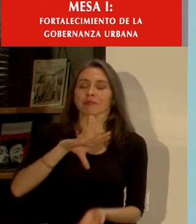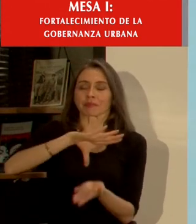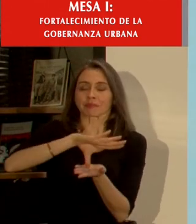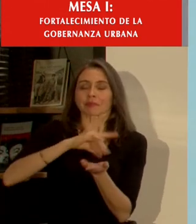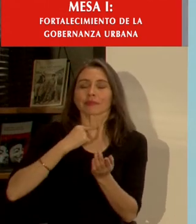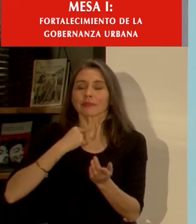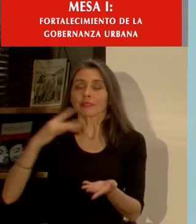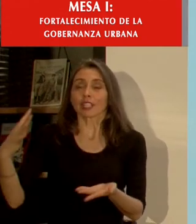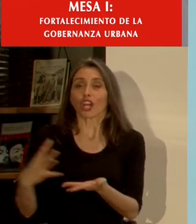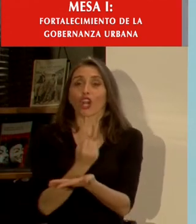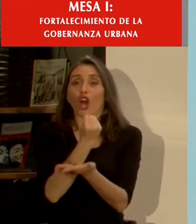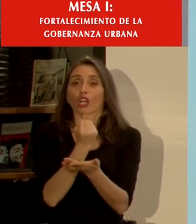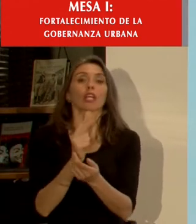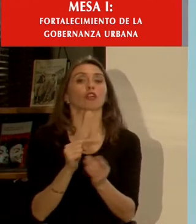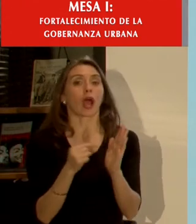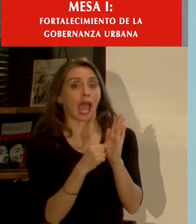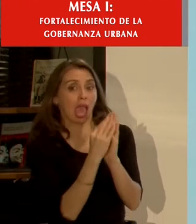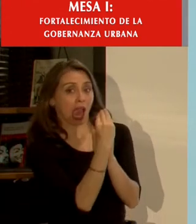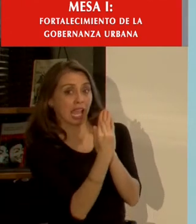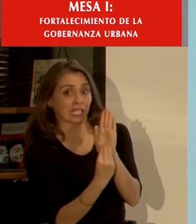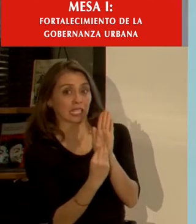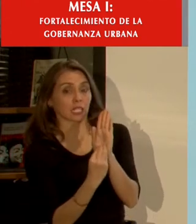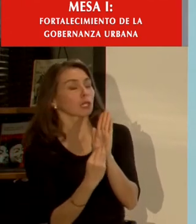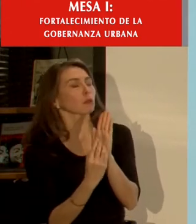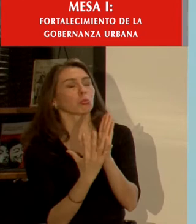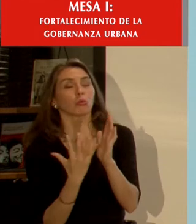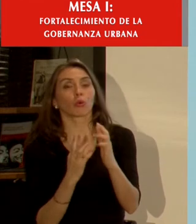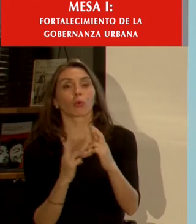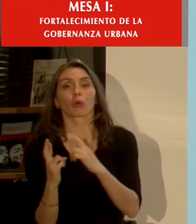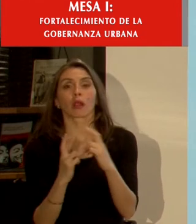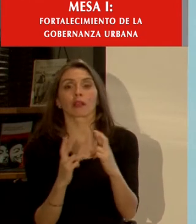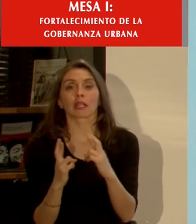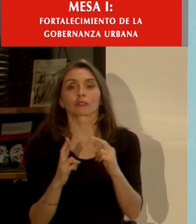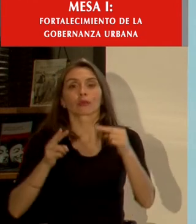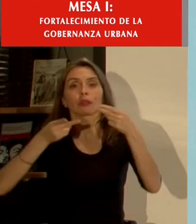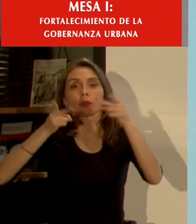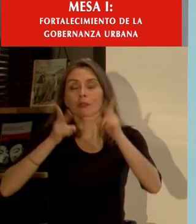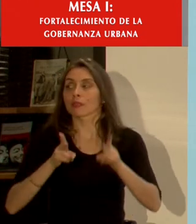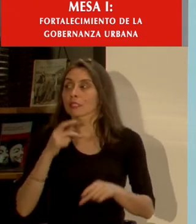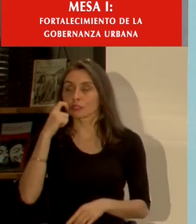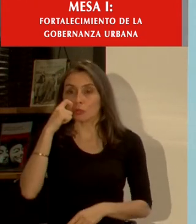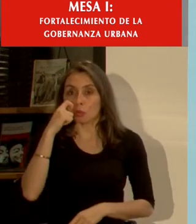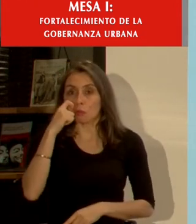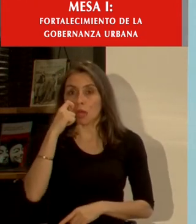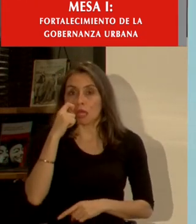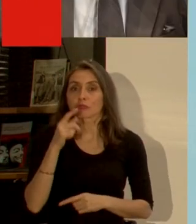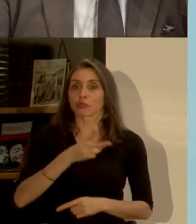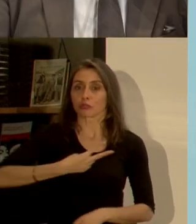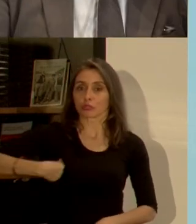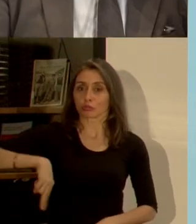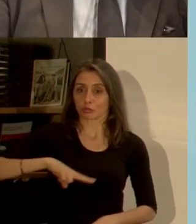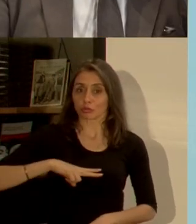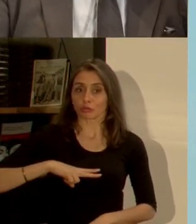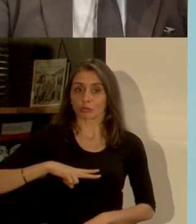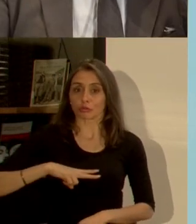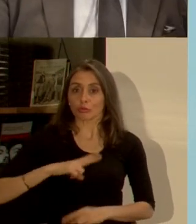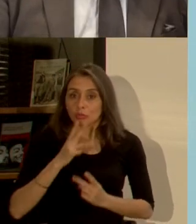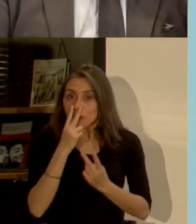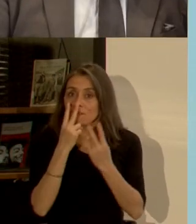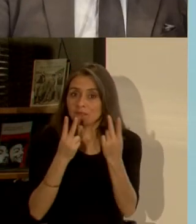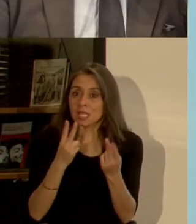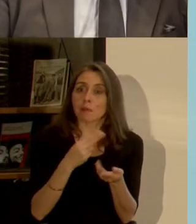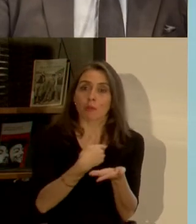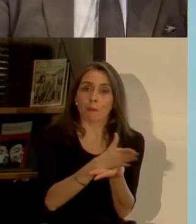sino que también tiene mucho que ver con las materias de derechos humanos y si uno va viendo la